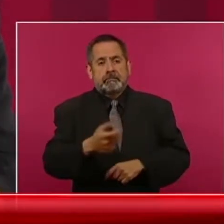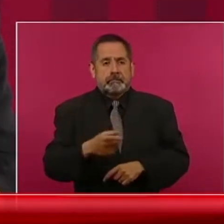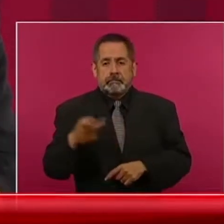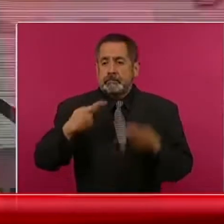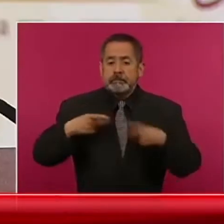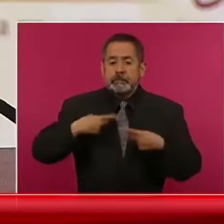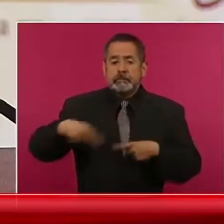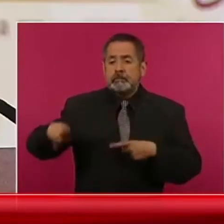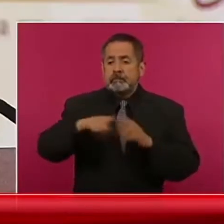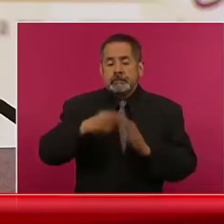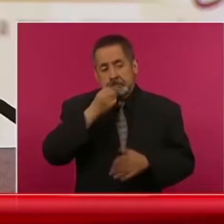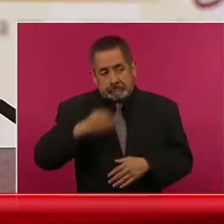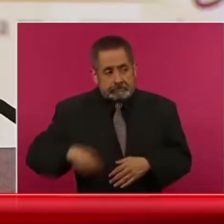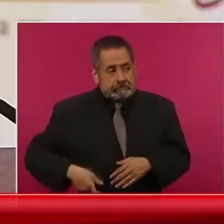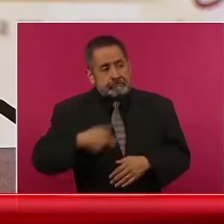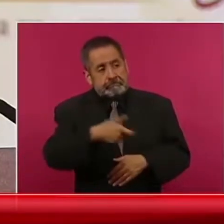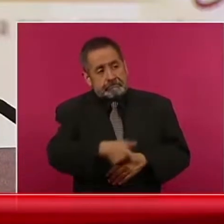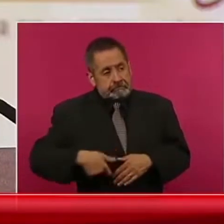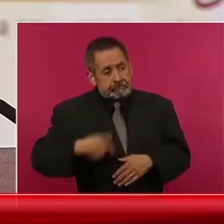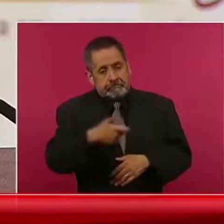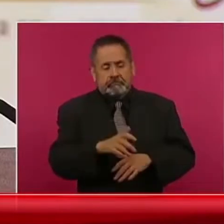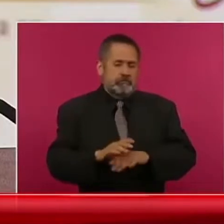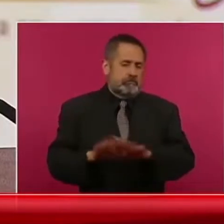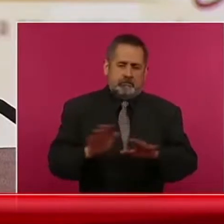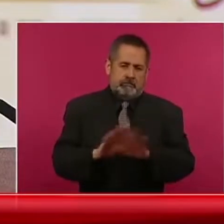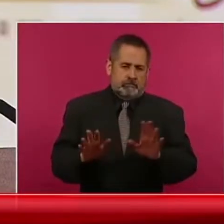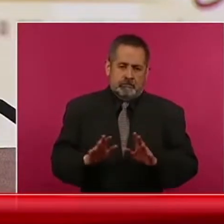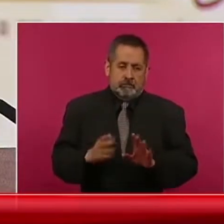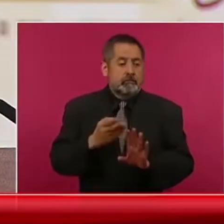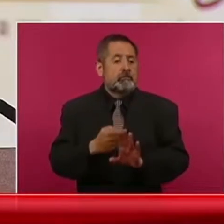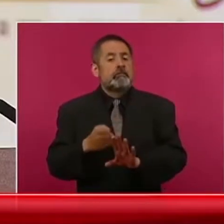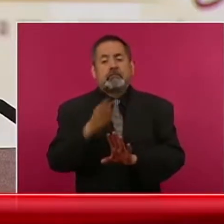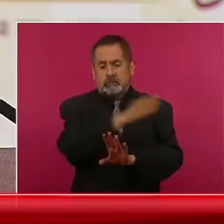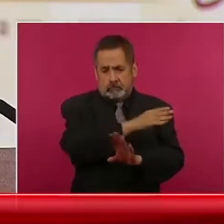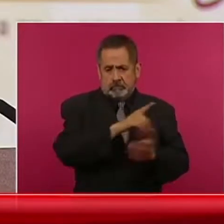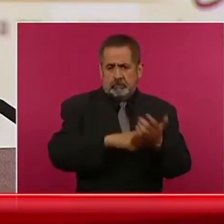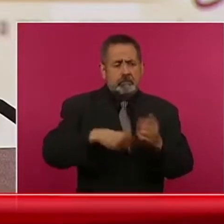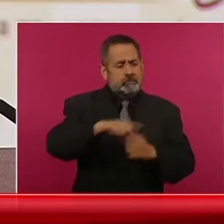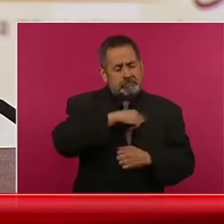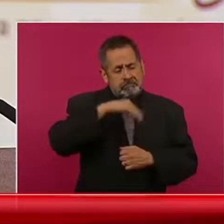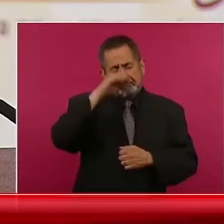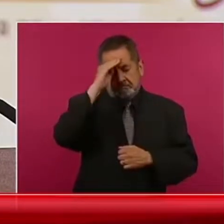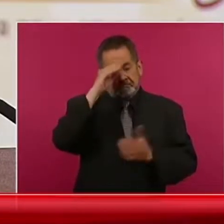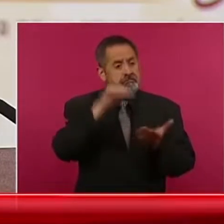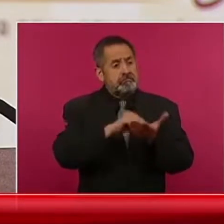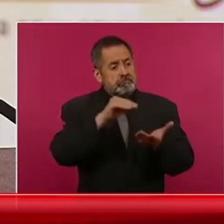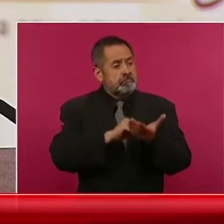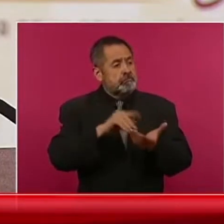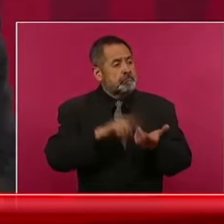Pero esa era la mentalidad que prevalecía. Y no se ha ido todavía.